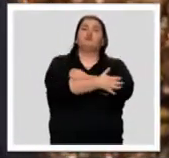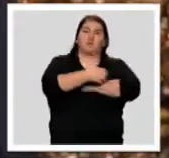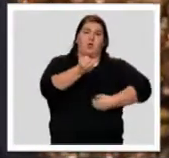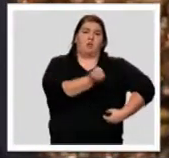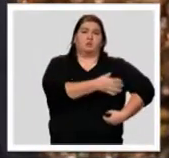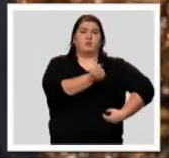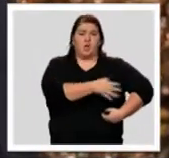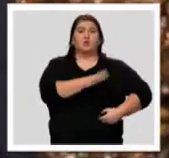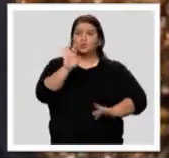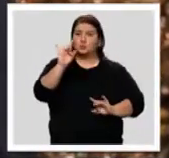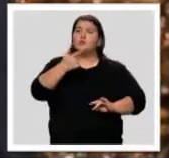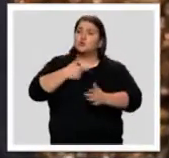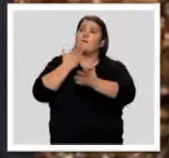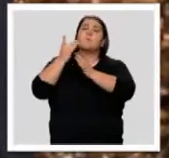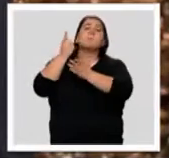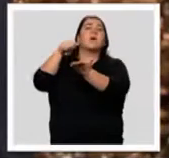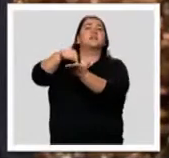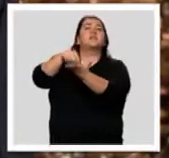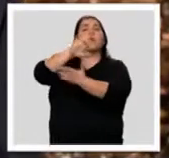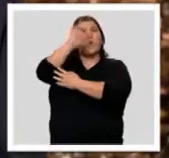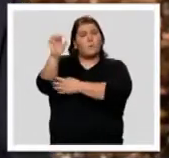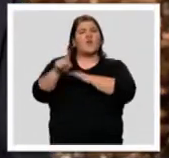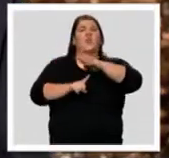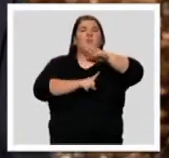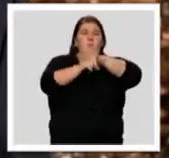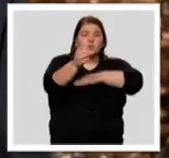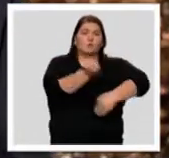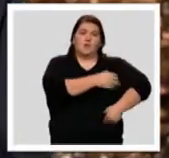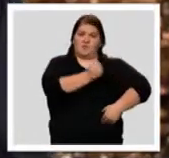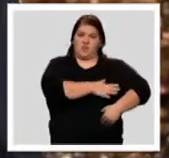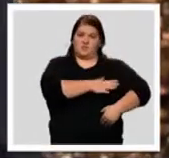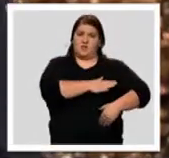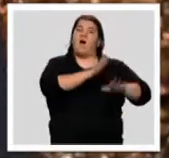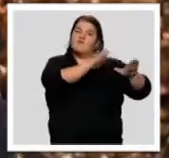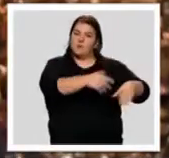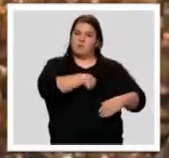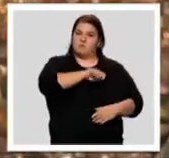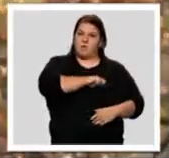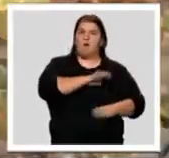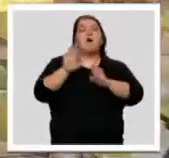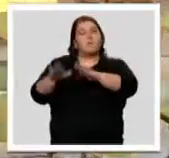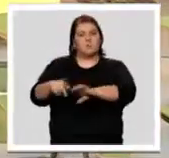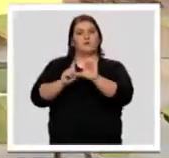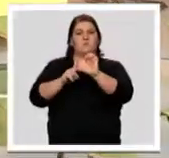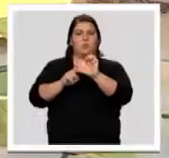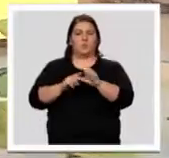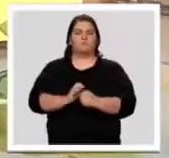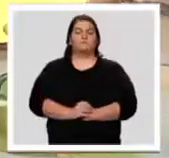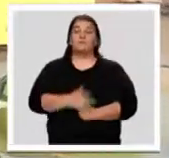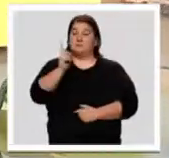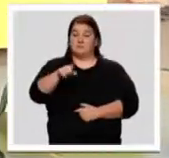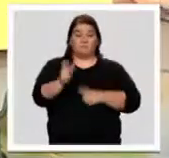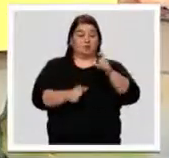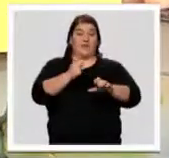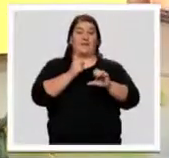Europa austeridad y crecimiento y Europa debe hacerlo por España y por Extremadura. También los